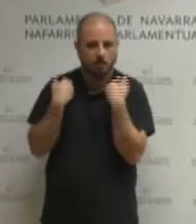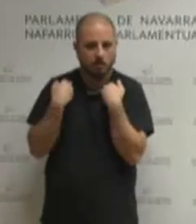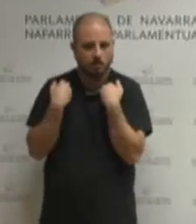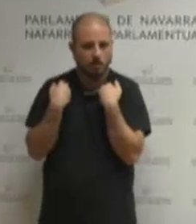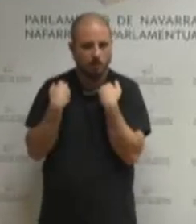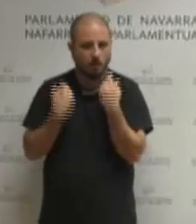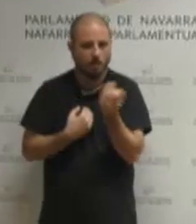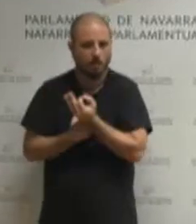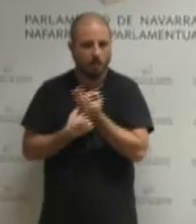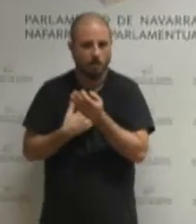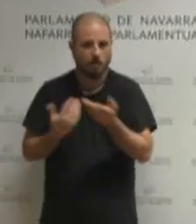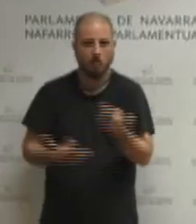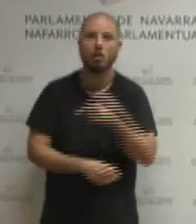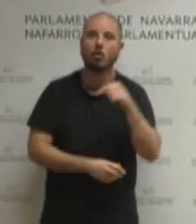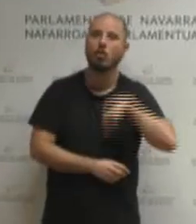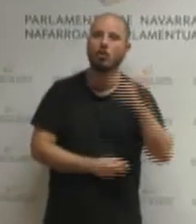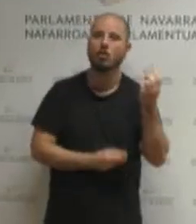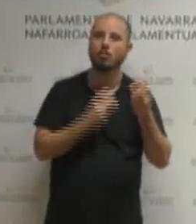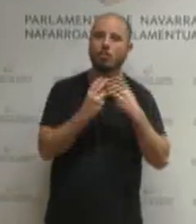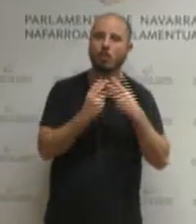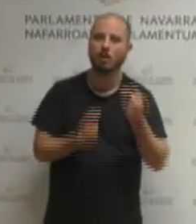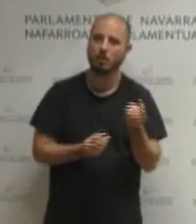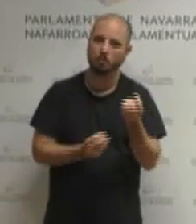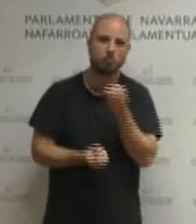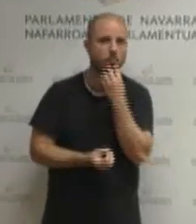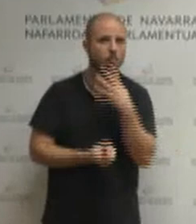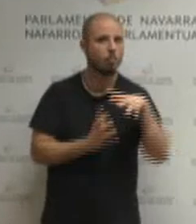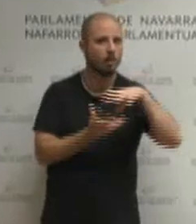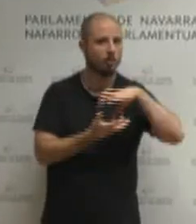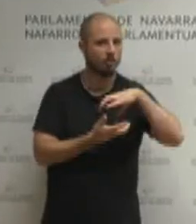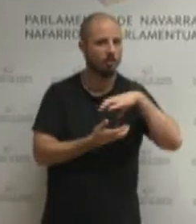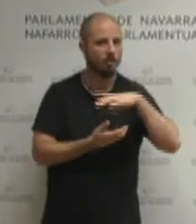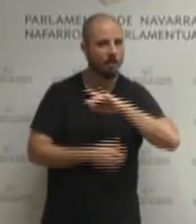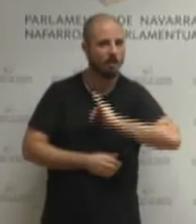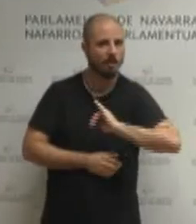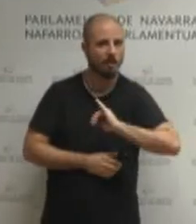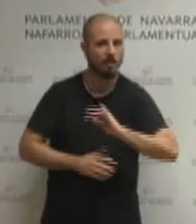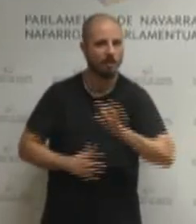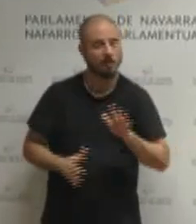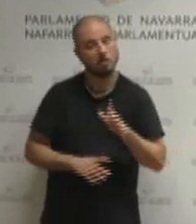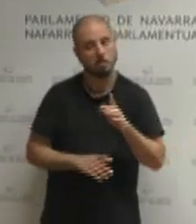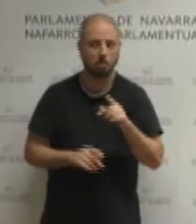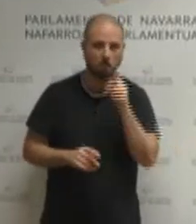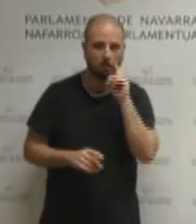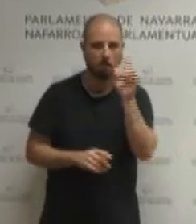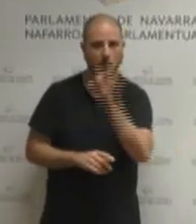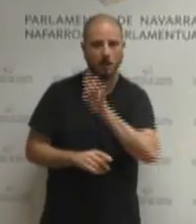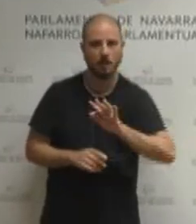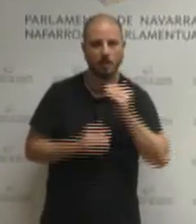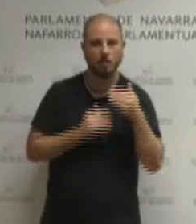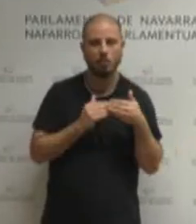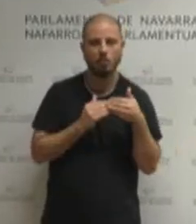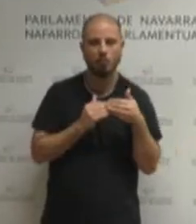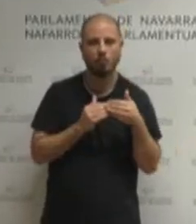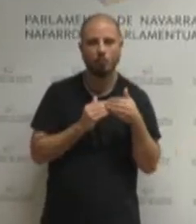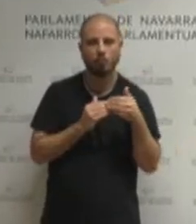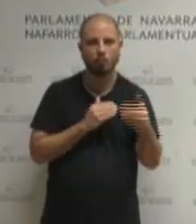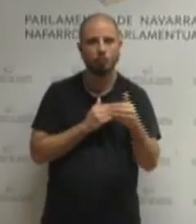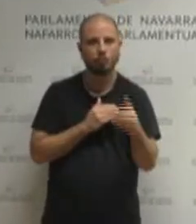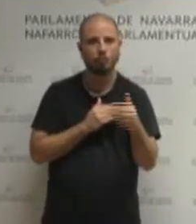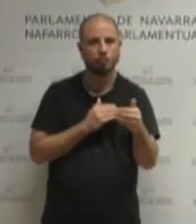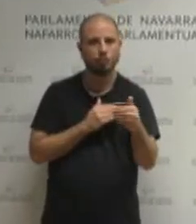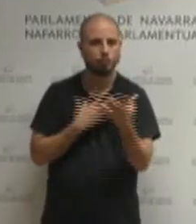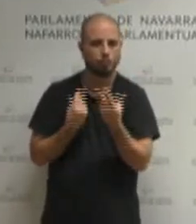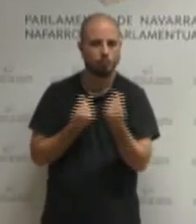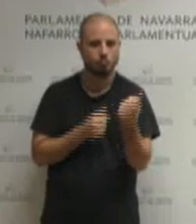noticia para Volkswagen tenemos una buena noticia que parece que asegura el futuro de